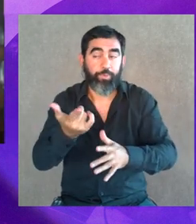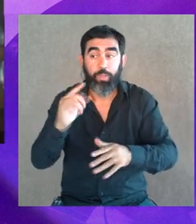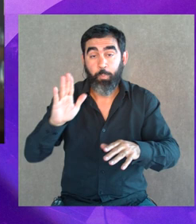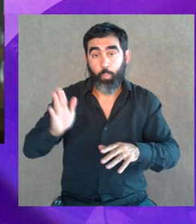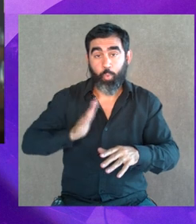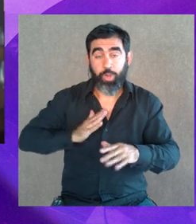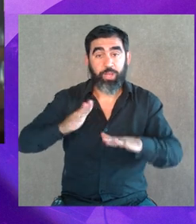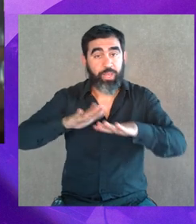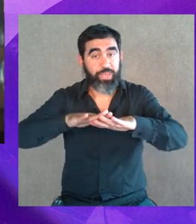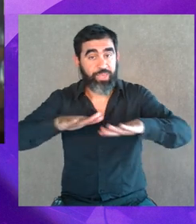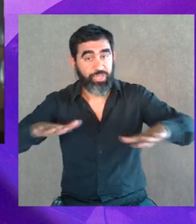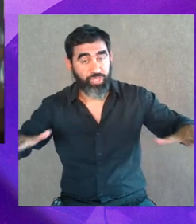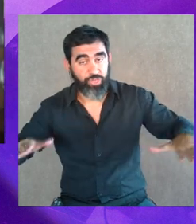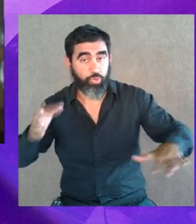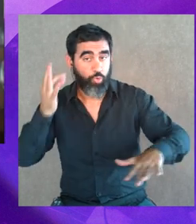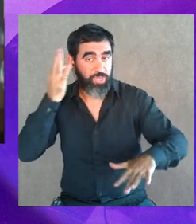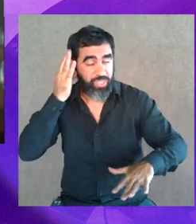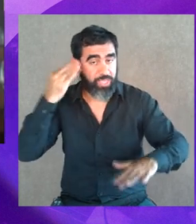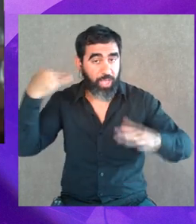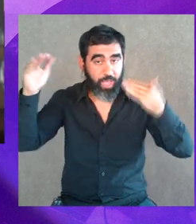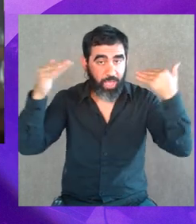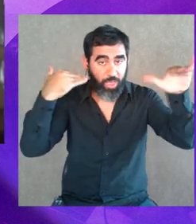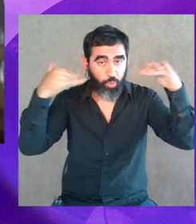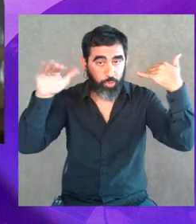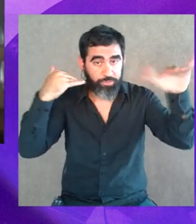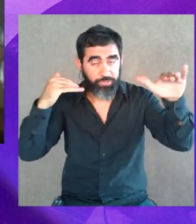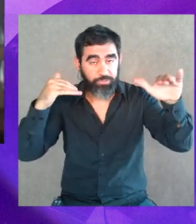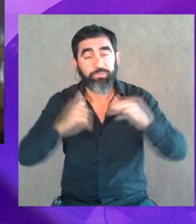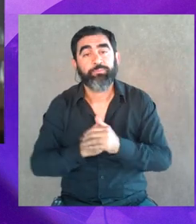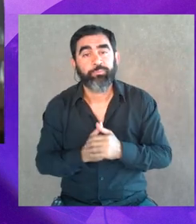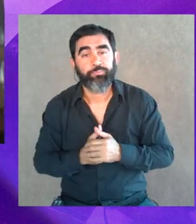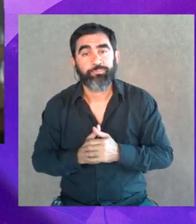las mujeres, los niños, las niñas, los adolescentes, digo,